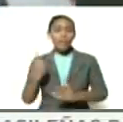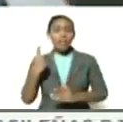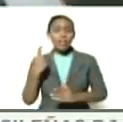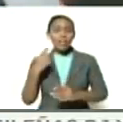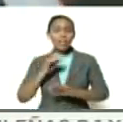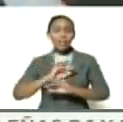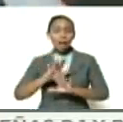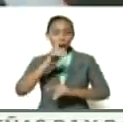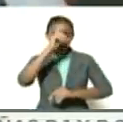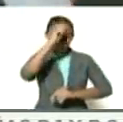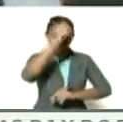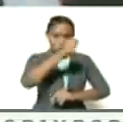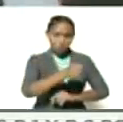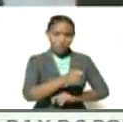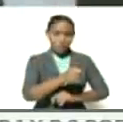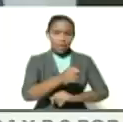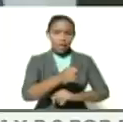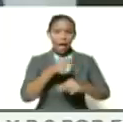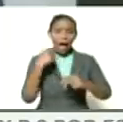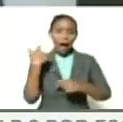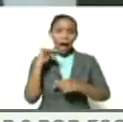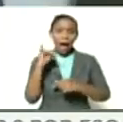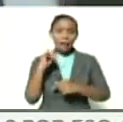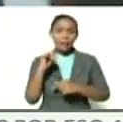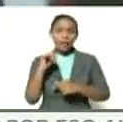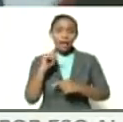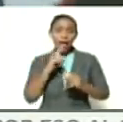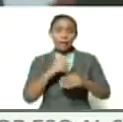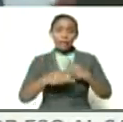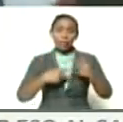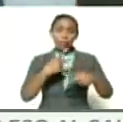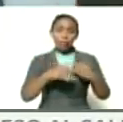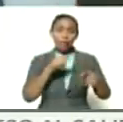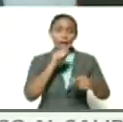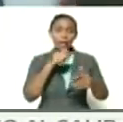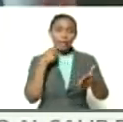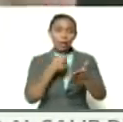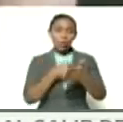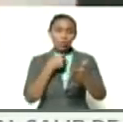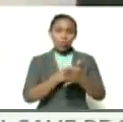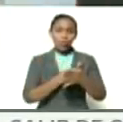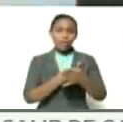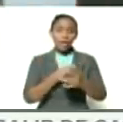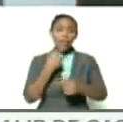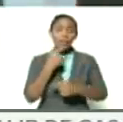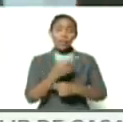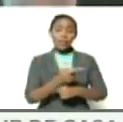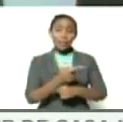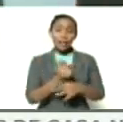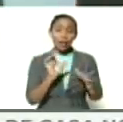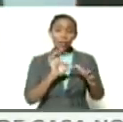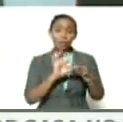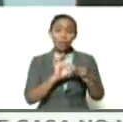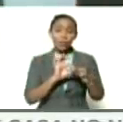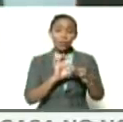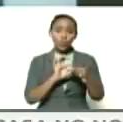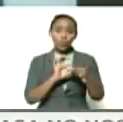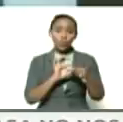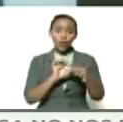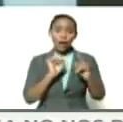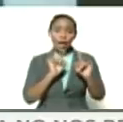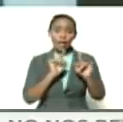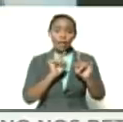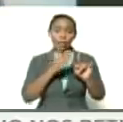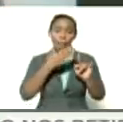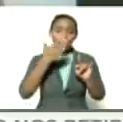existencia es proceder a reconocernos en esa lucha es decir hacer el vínculo entre ese